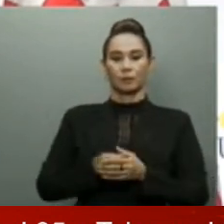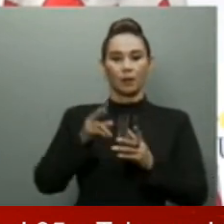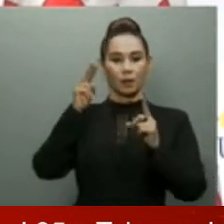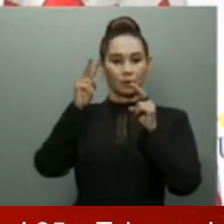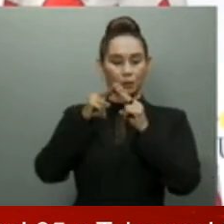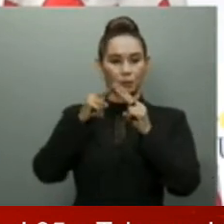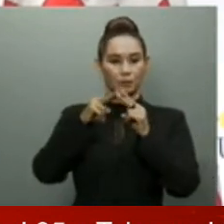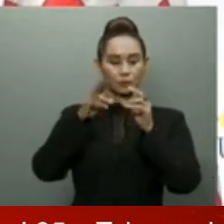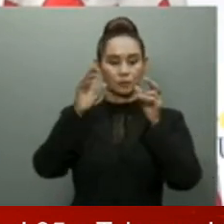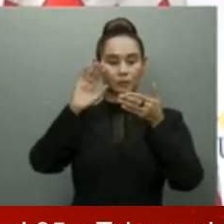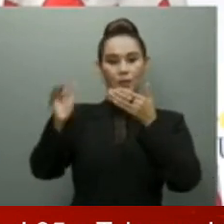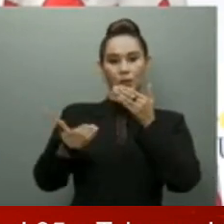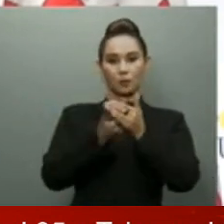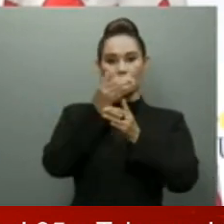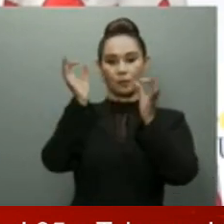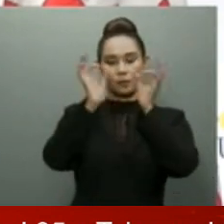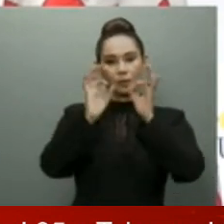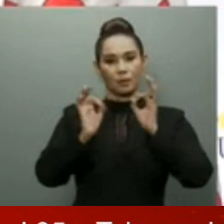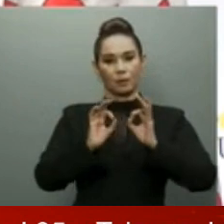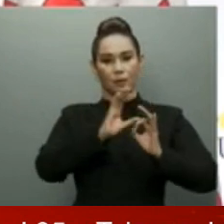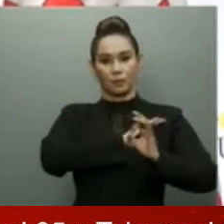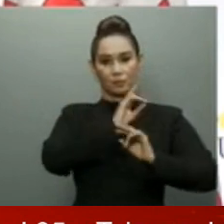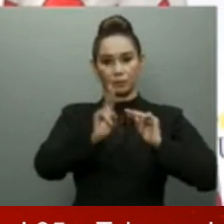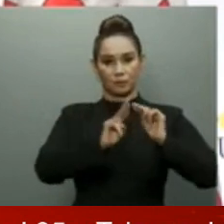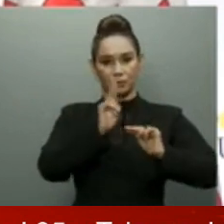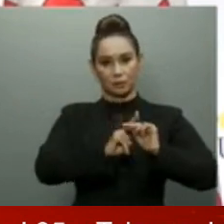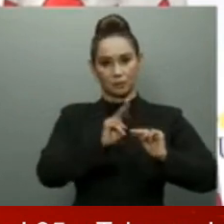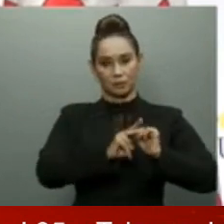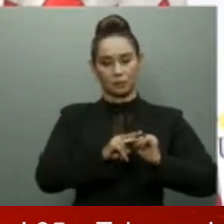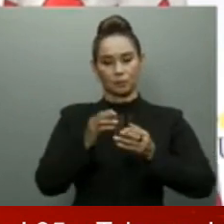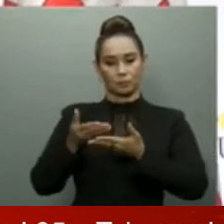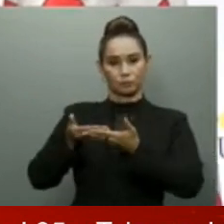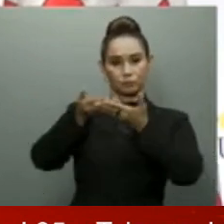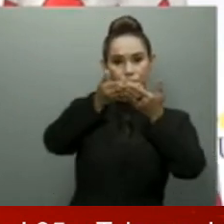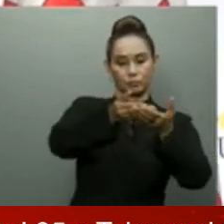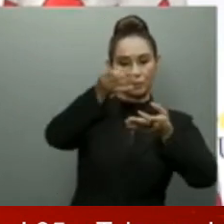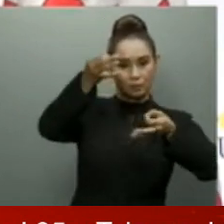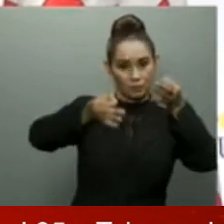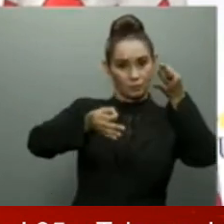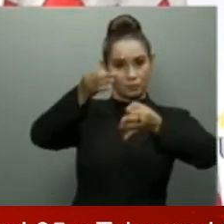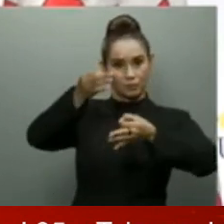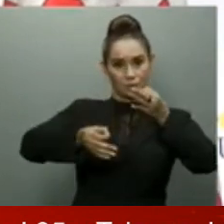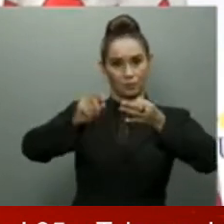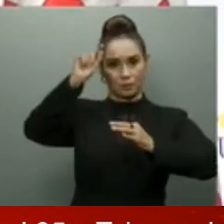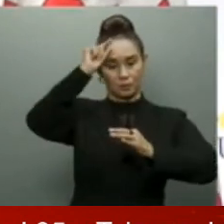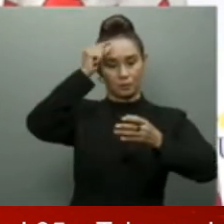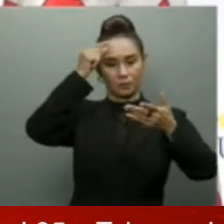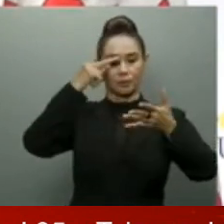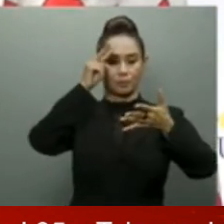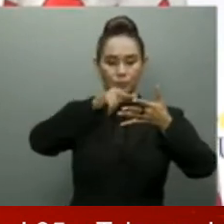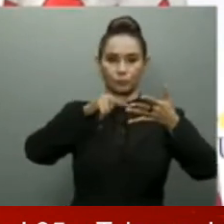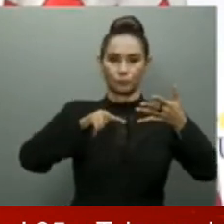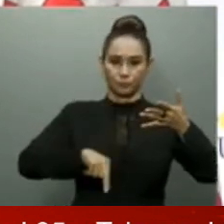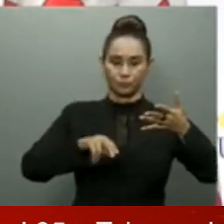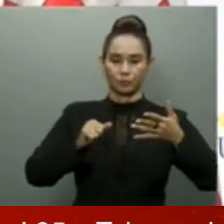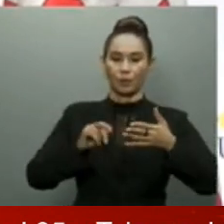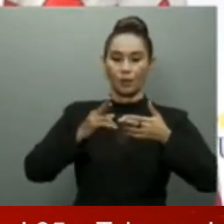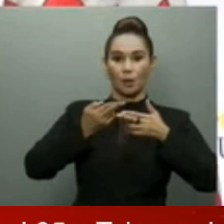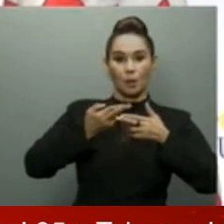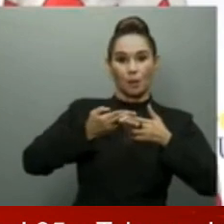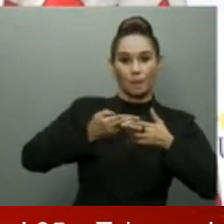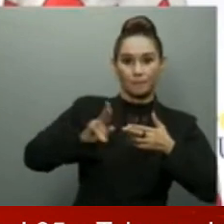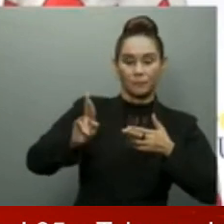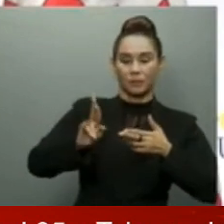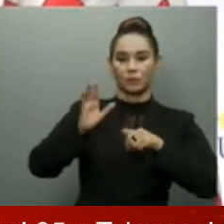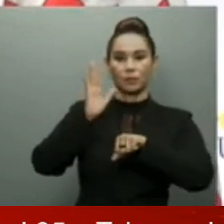han sido ya enviados a la consultoría jurídica del Poder Ejecutivo. Pronto estaremos convocando